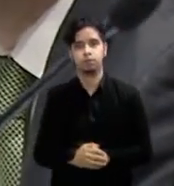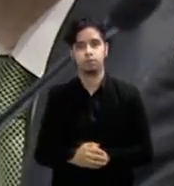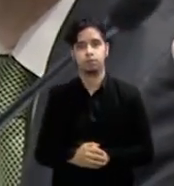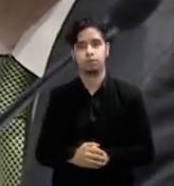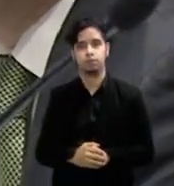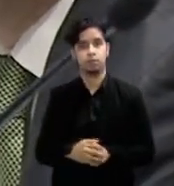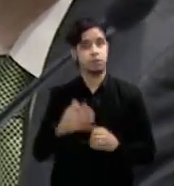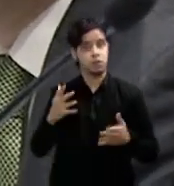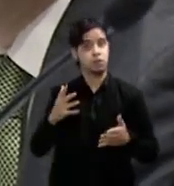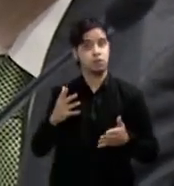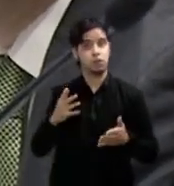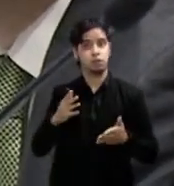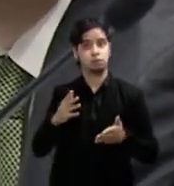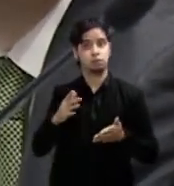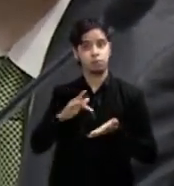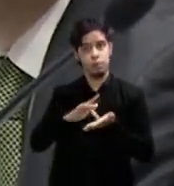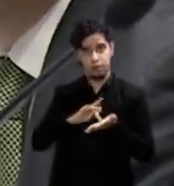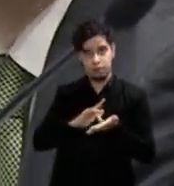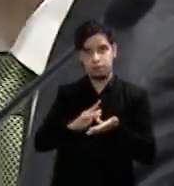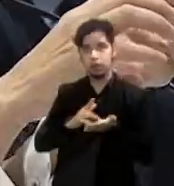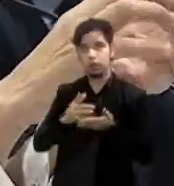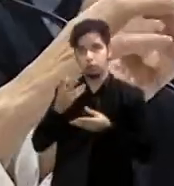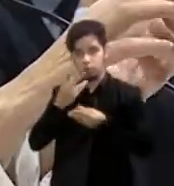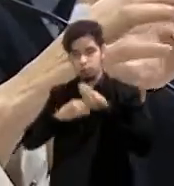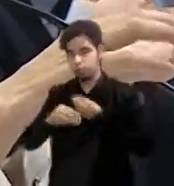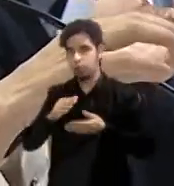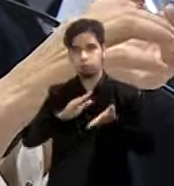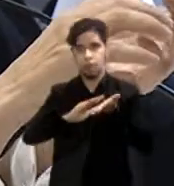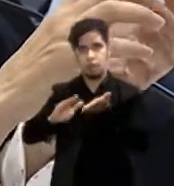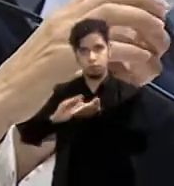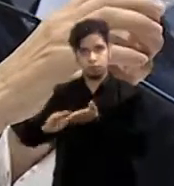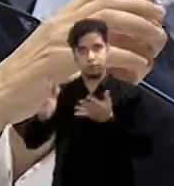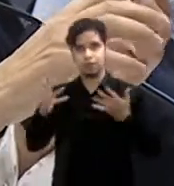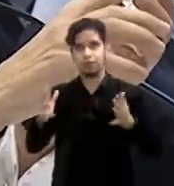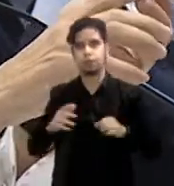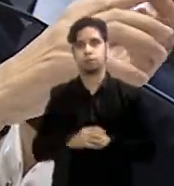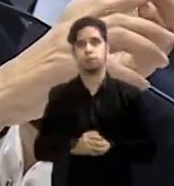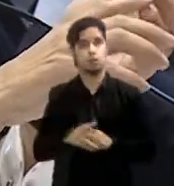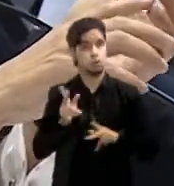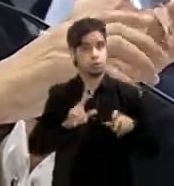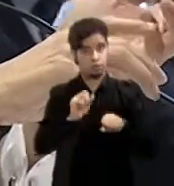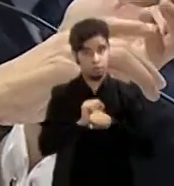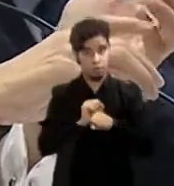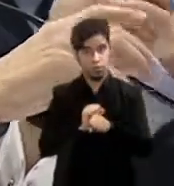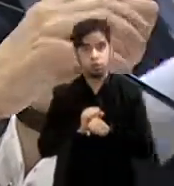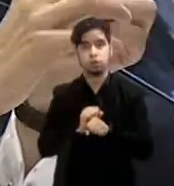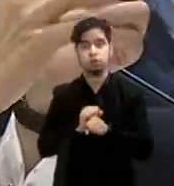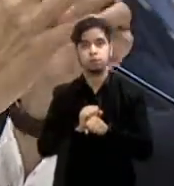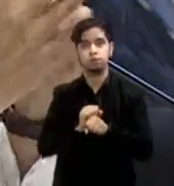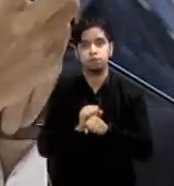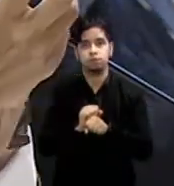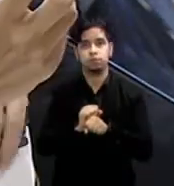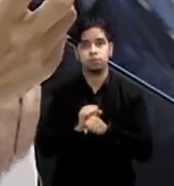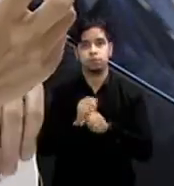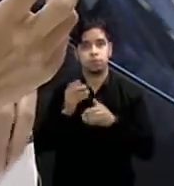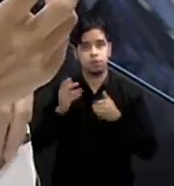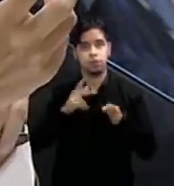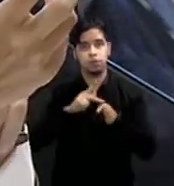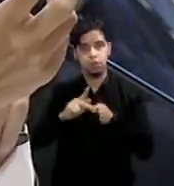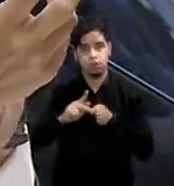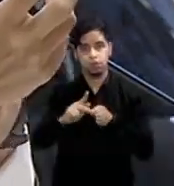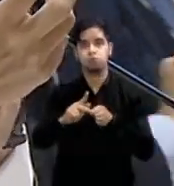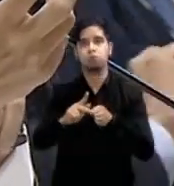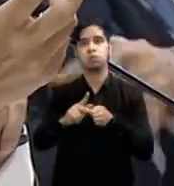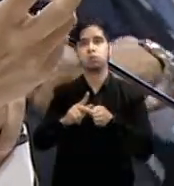que las medicinas y alimentos quedarán exentos. A los que elaboran bajo servicios profesionales se quedarán en un programa de